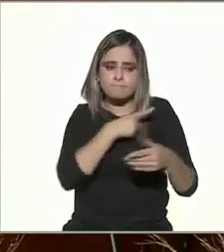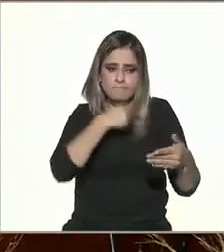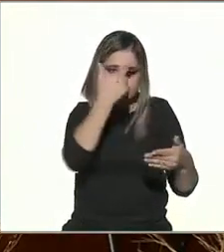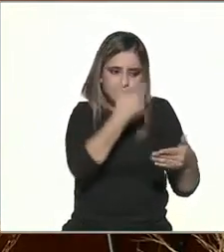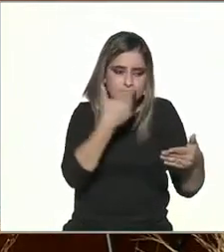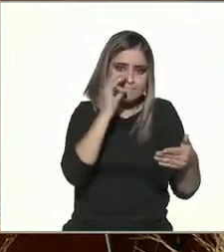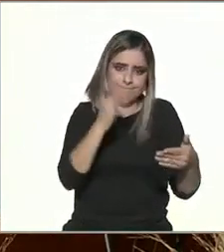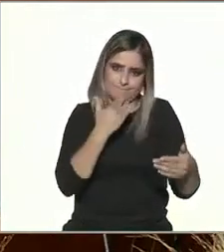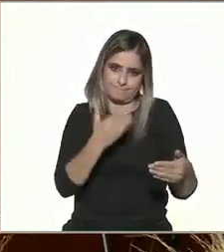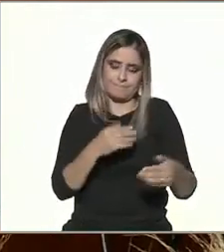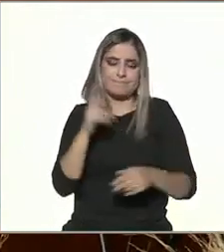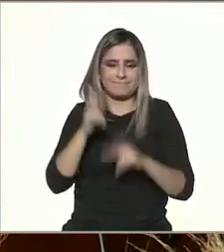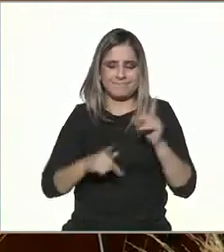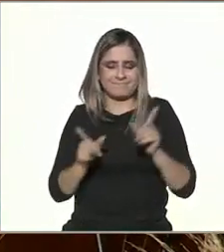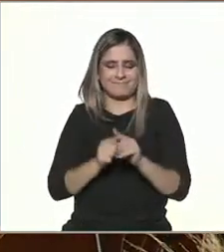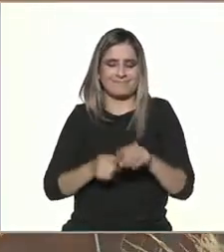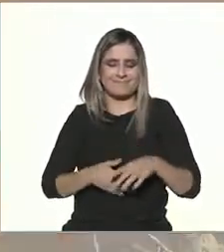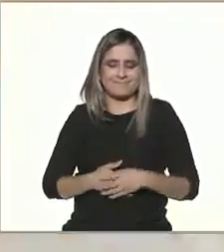y de internet. Volvemos.